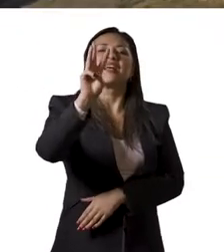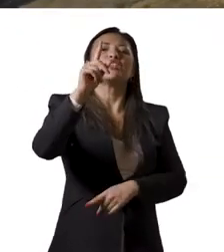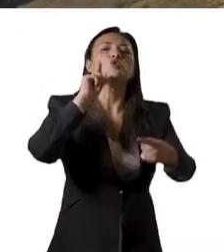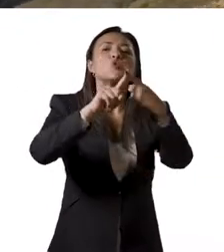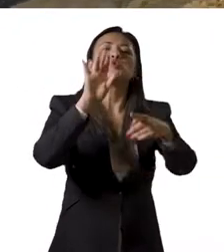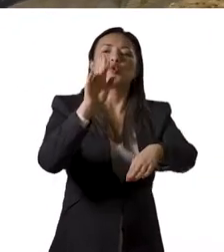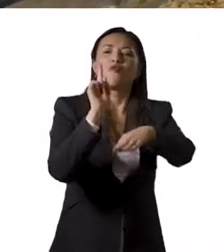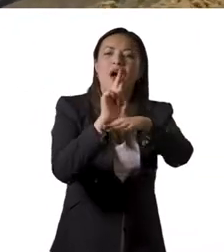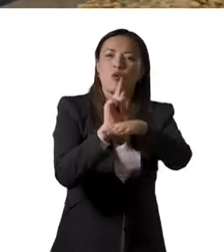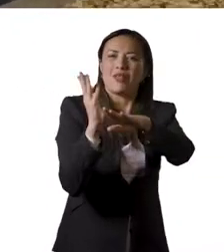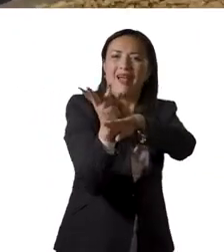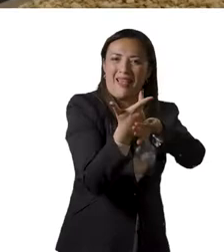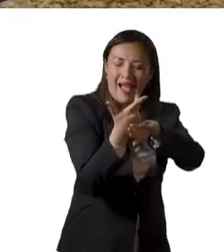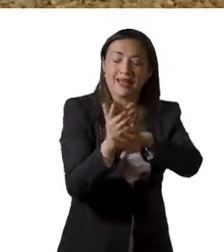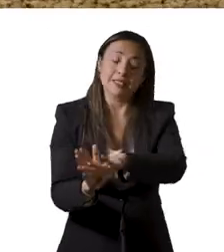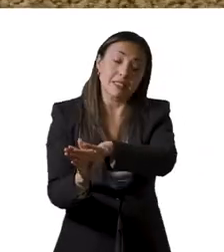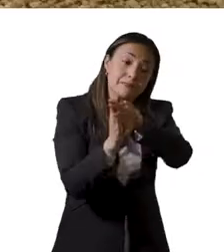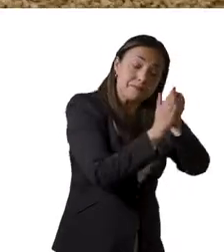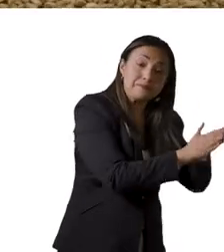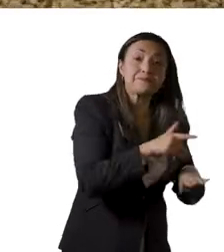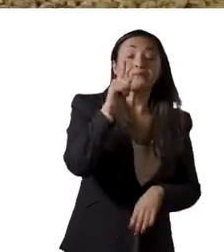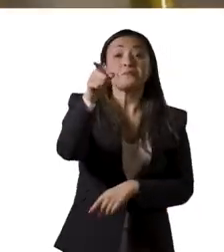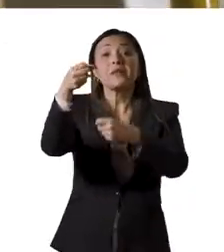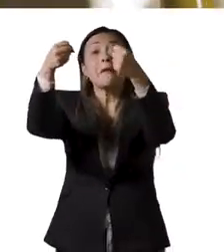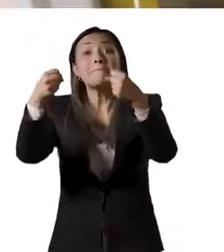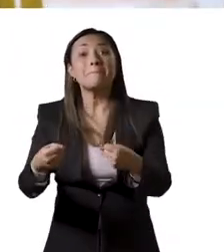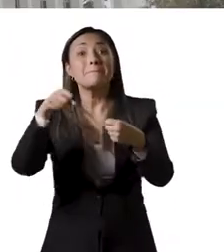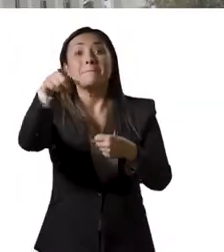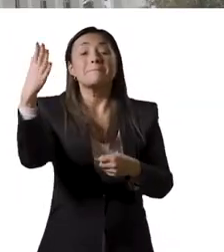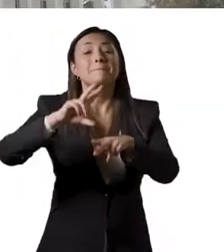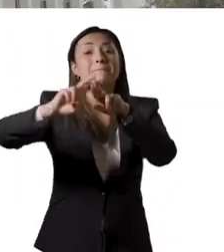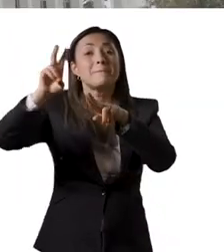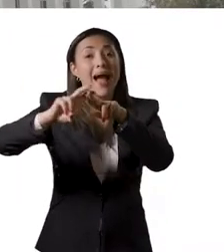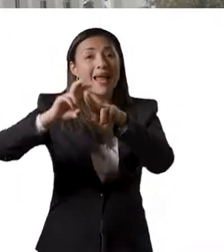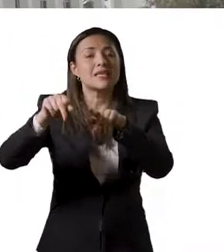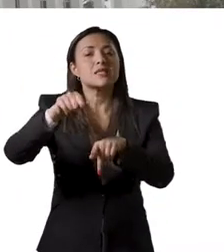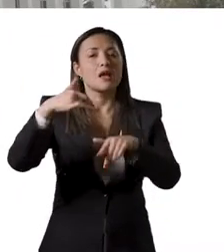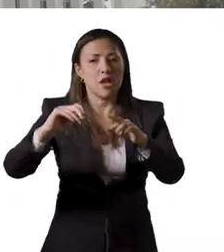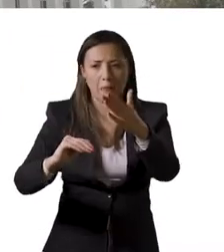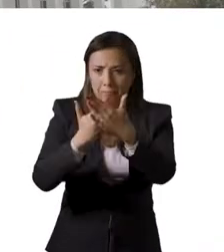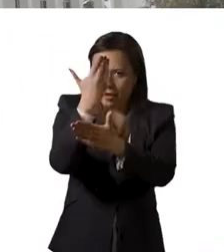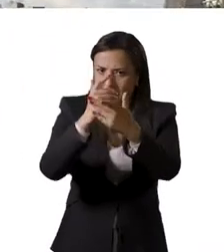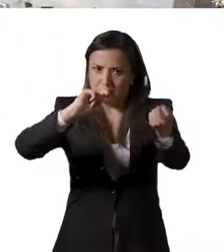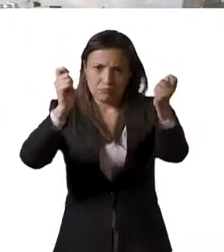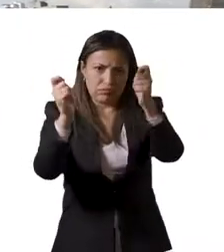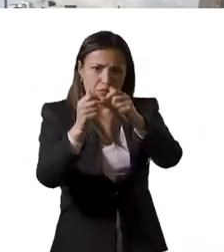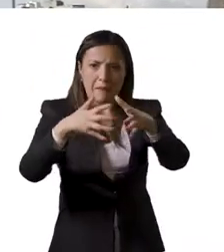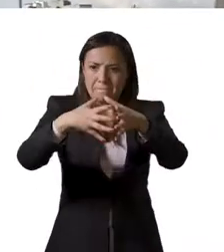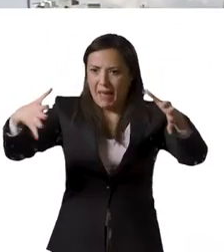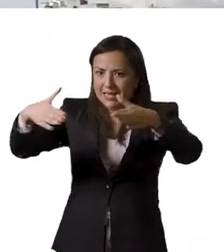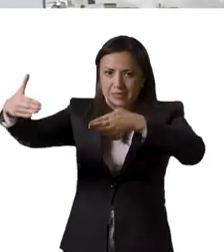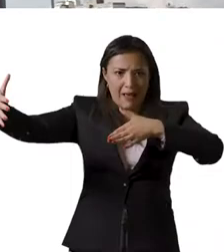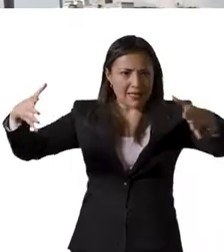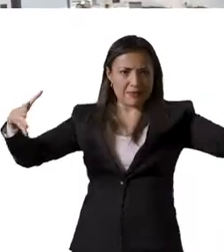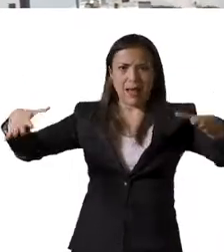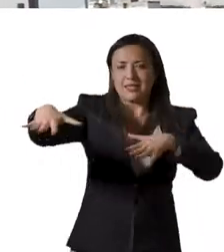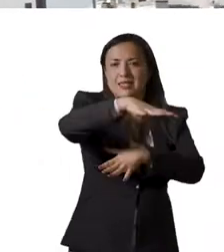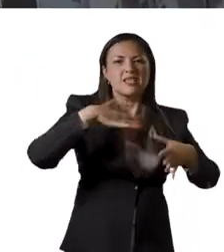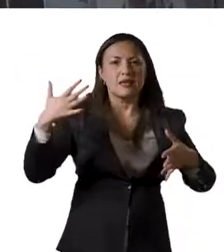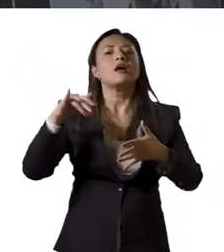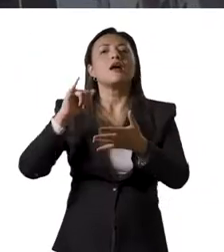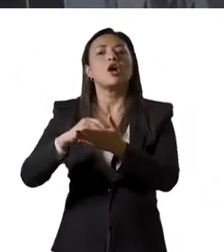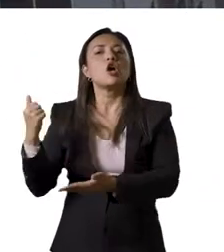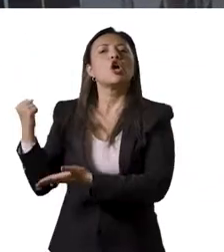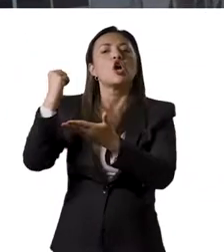nuevo edificio 303 de la Facultad de Artes. En la sede Manizales se realizaron obras de modernización y